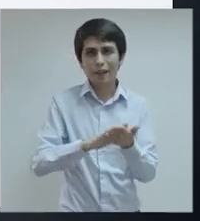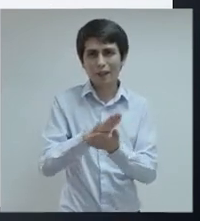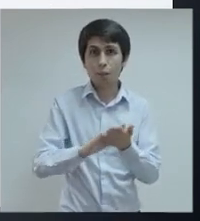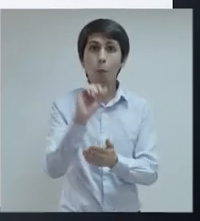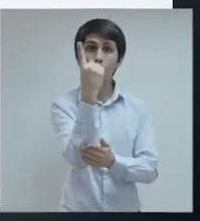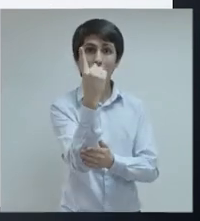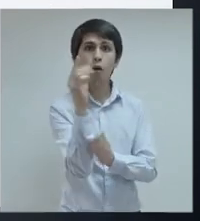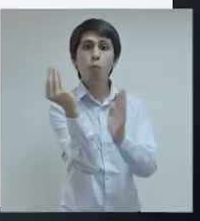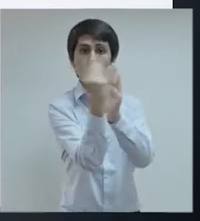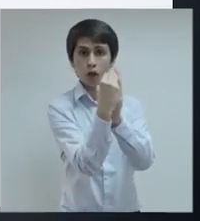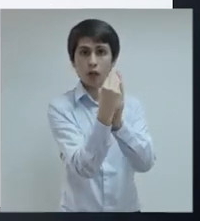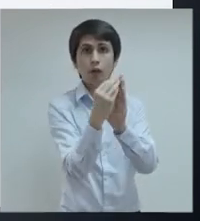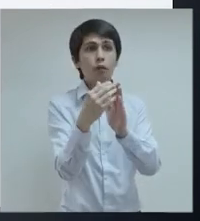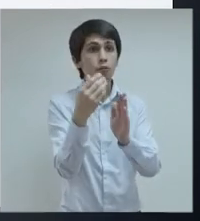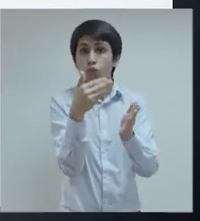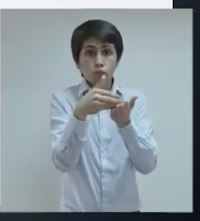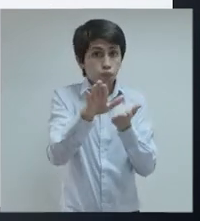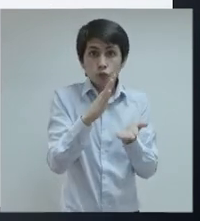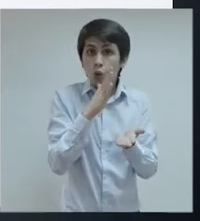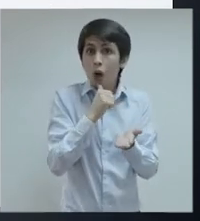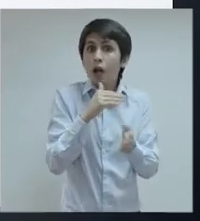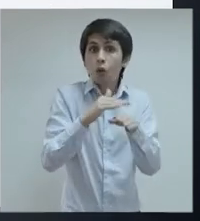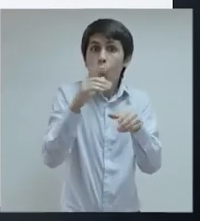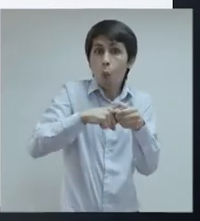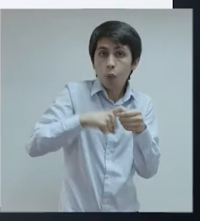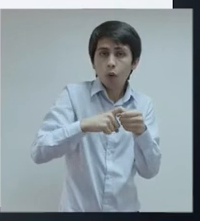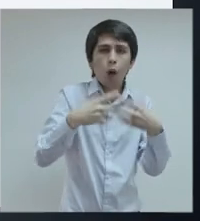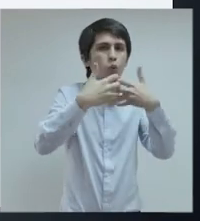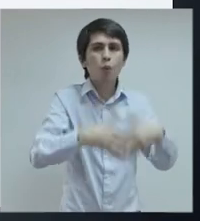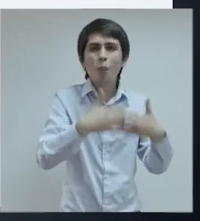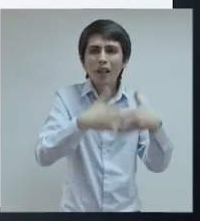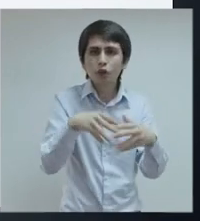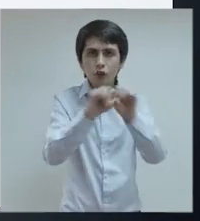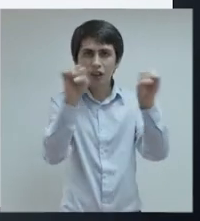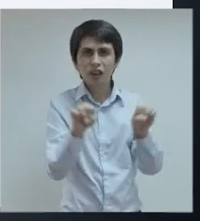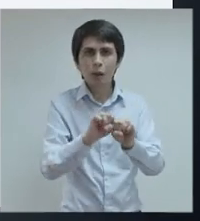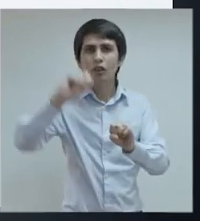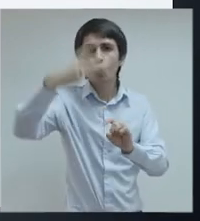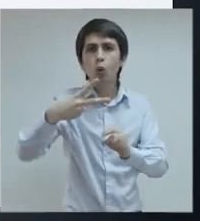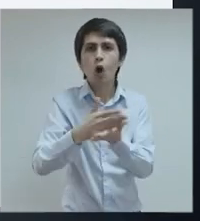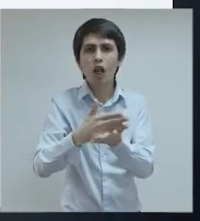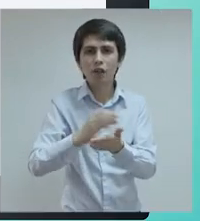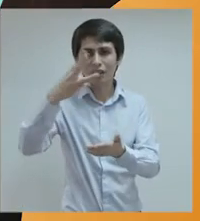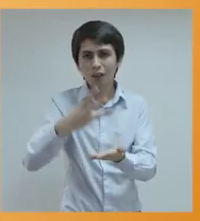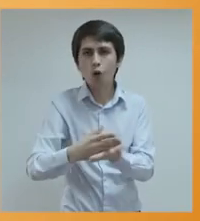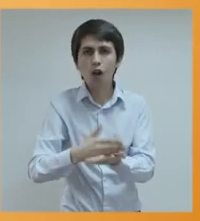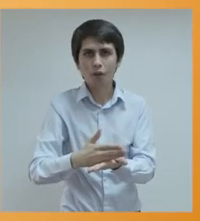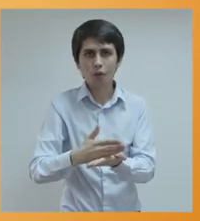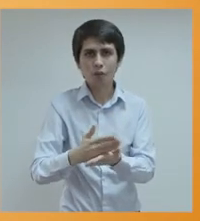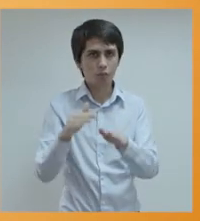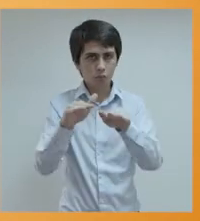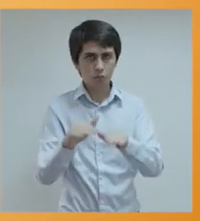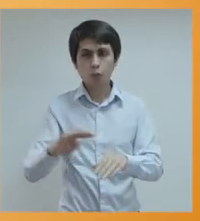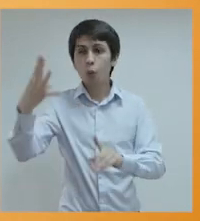ser admitido en tu primera preferencia, el sistema automáticamente intentará asignarte la segunda o la tercera. 4.